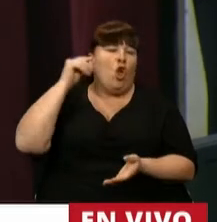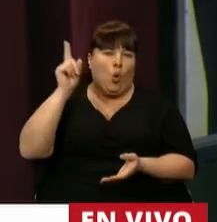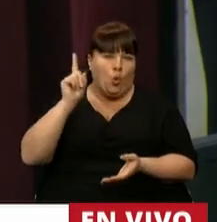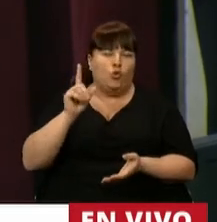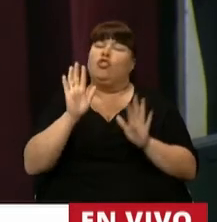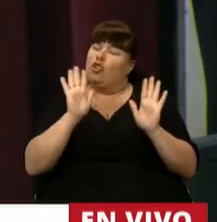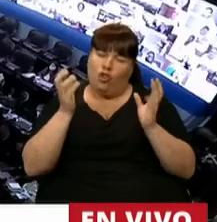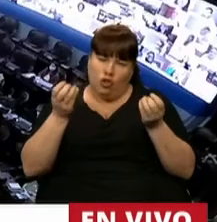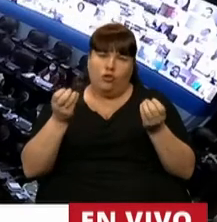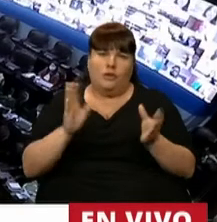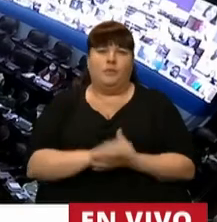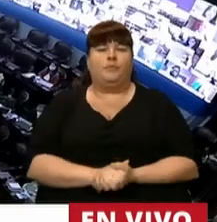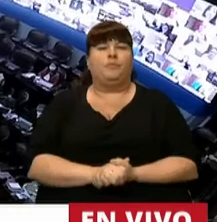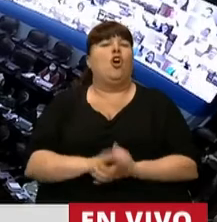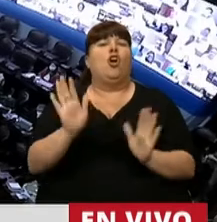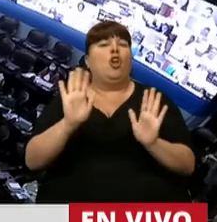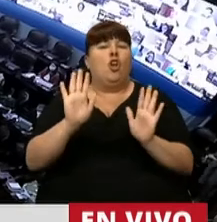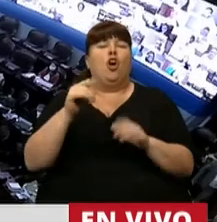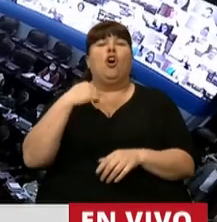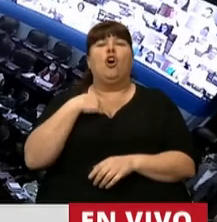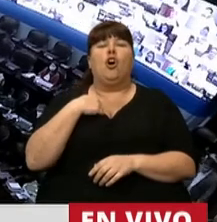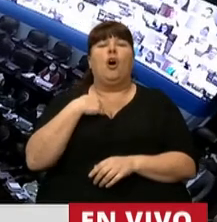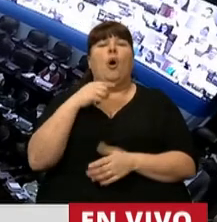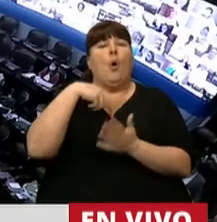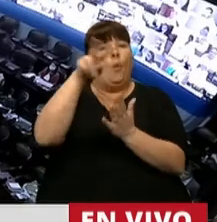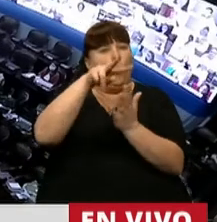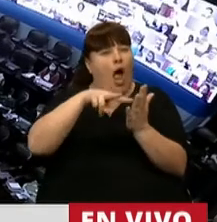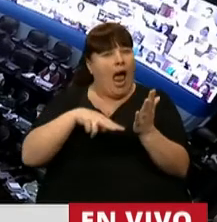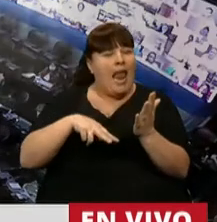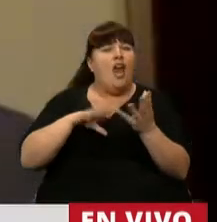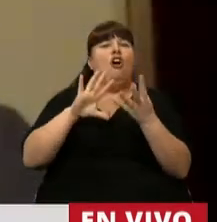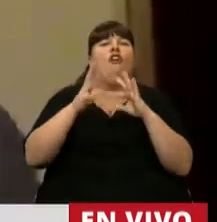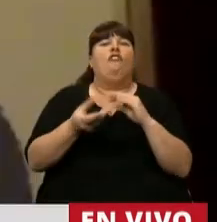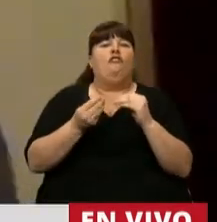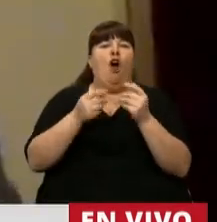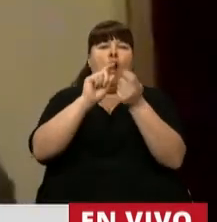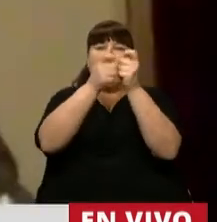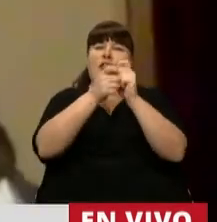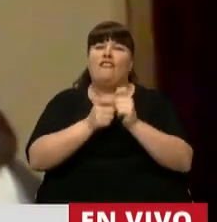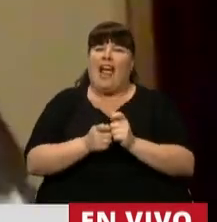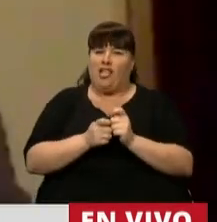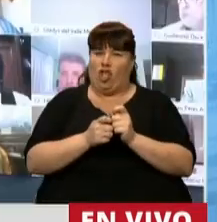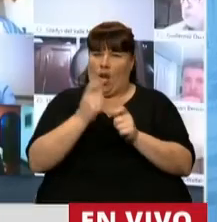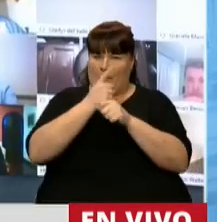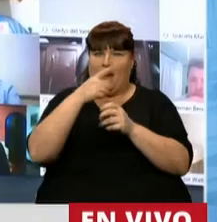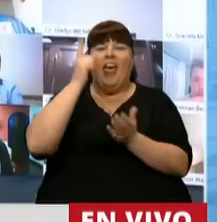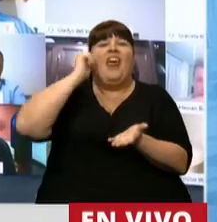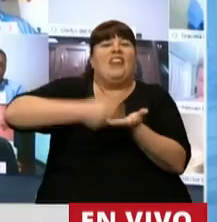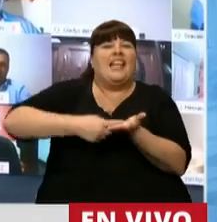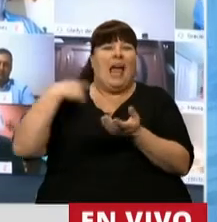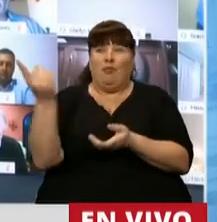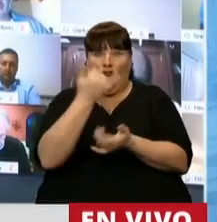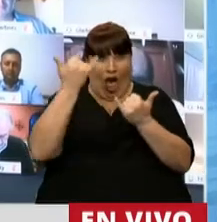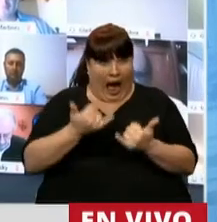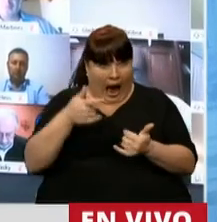escuché a esta hora recién. No, favor. No, no, voy a leer las modificaciones, básicamente, al dictamen que